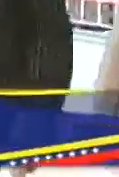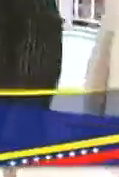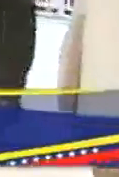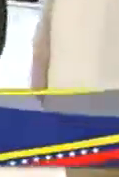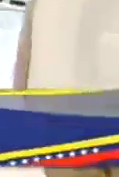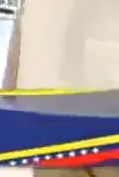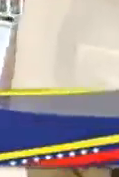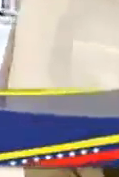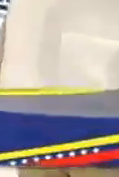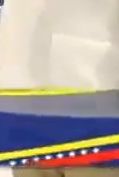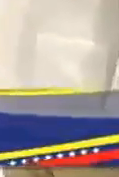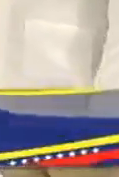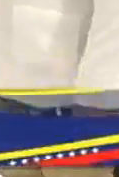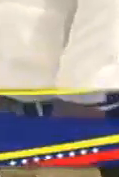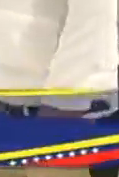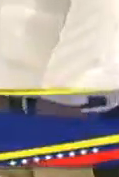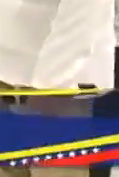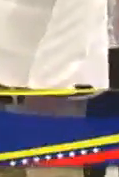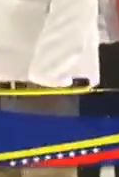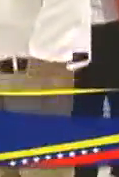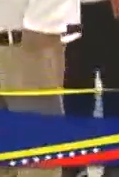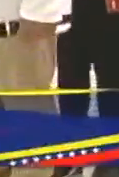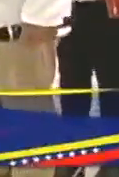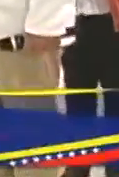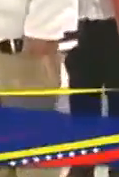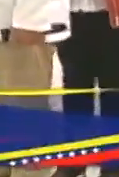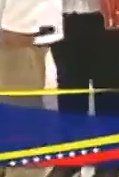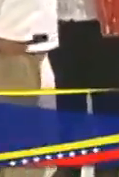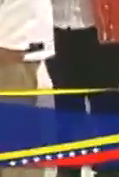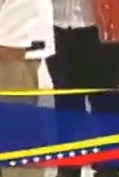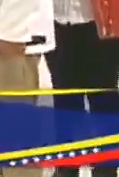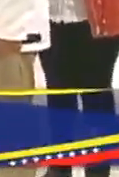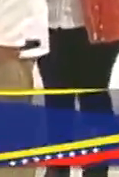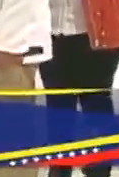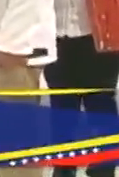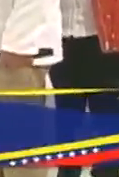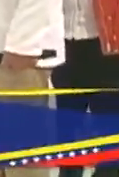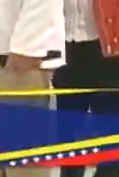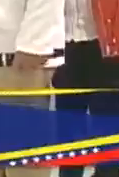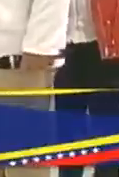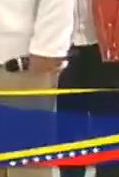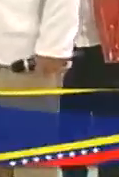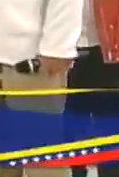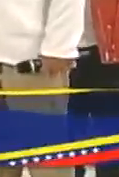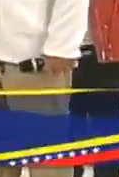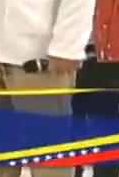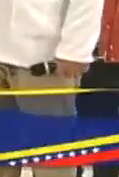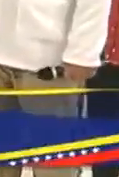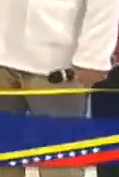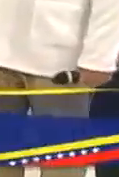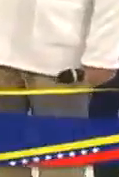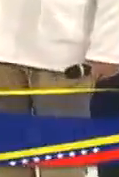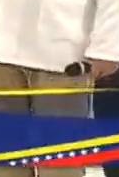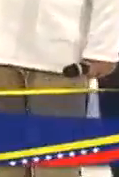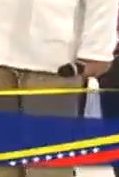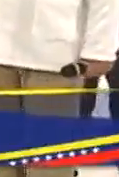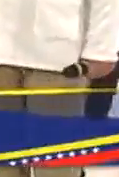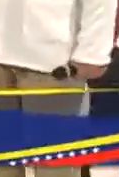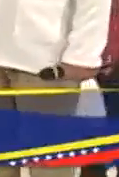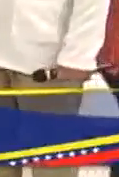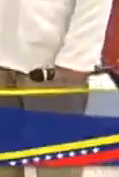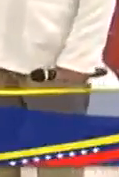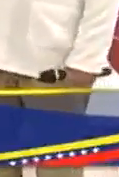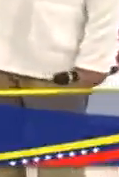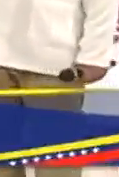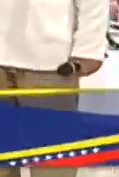683 estudiantes presentamos los niveles de educación primaria desde educación inicial educación primaria